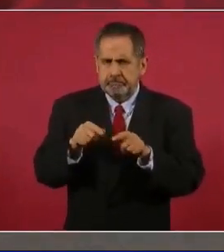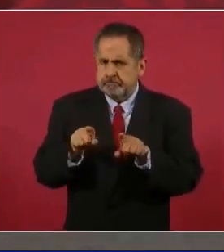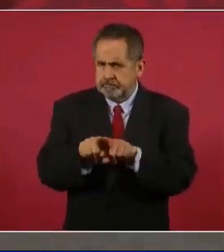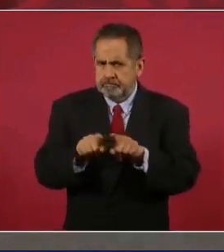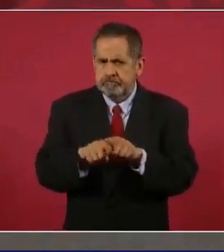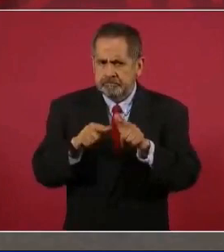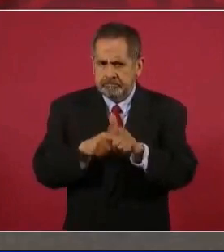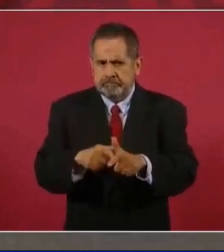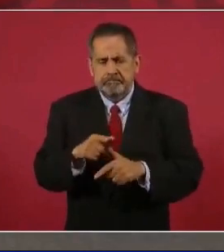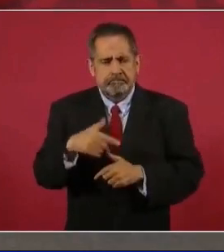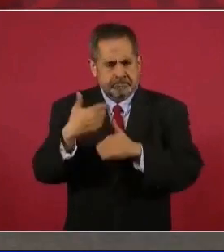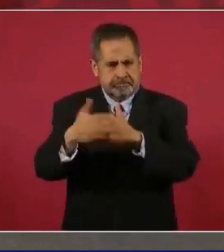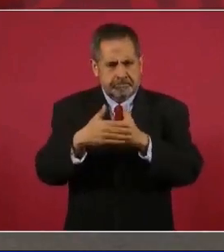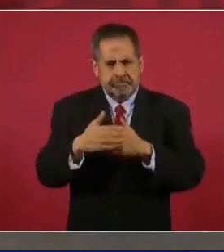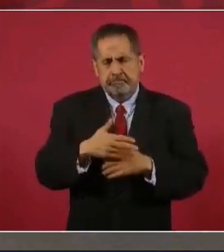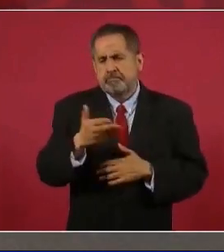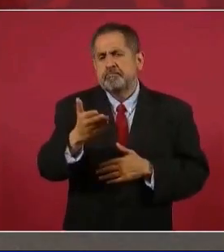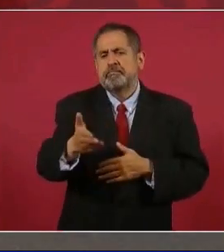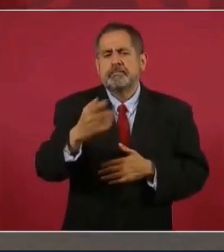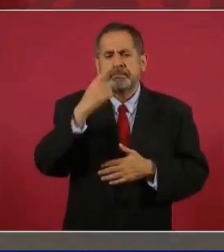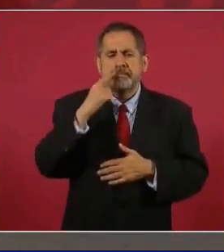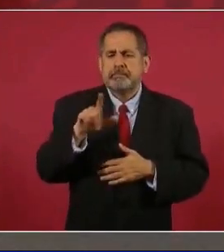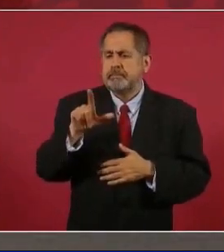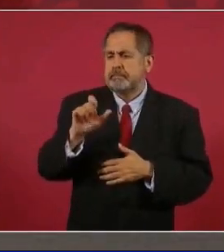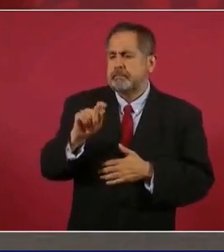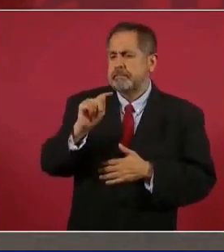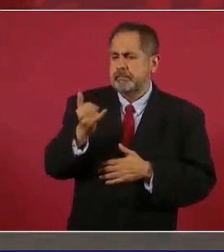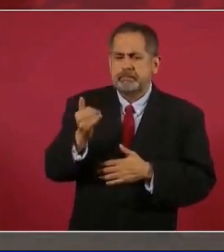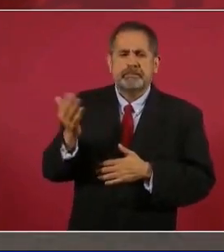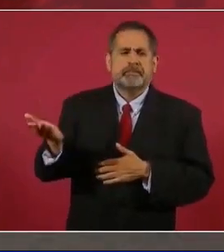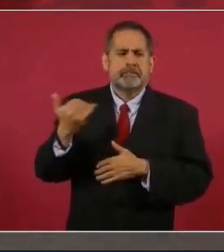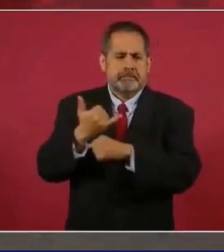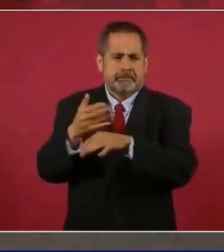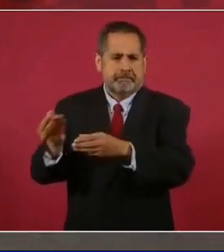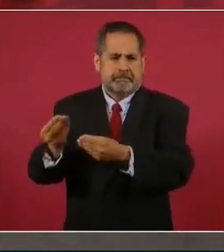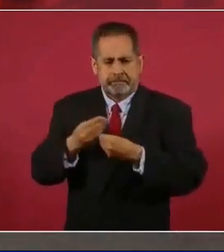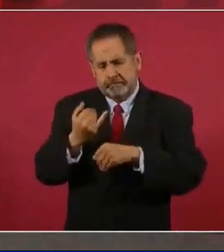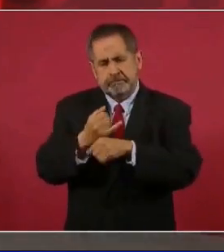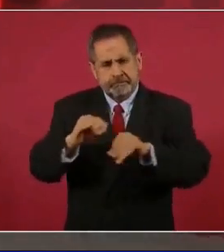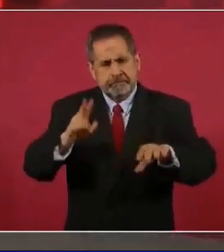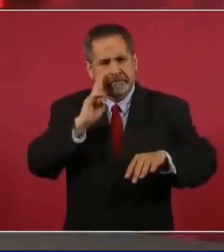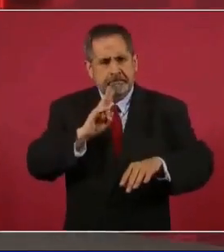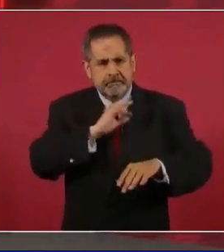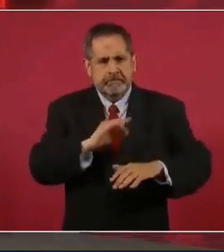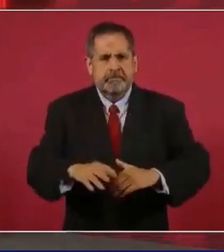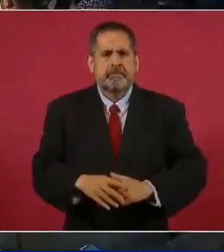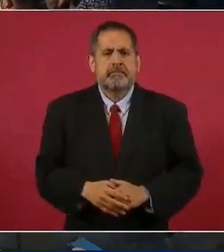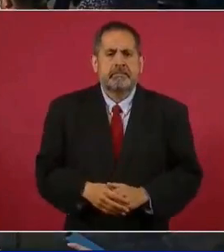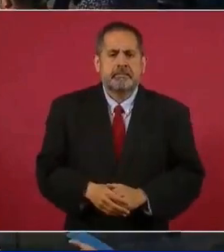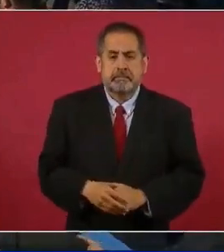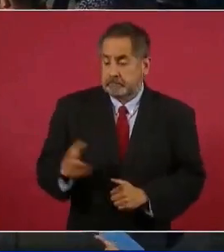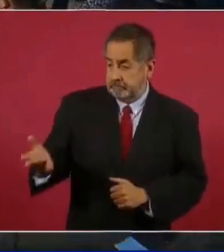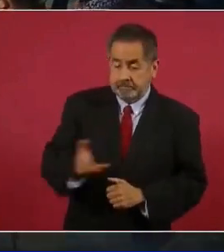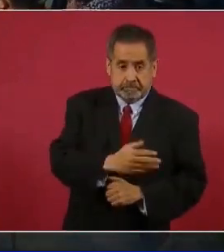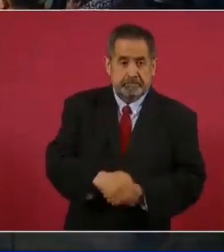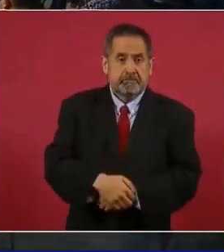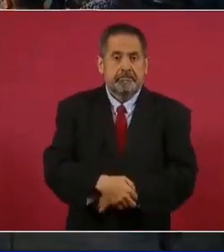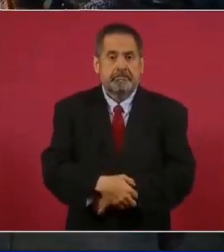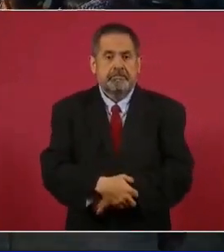Ya le vamos a solicitar a Leti también un informe sobre eso. Ahora sí, te